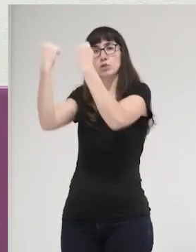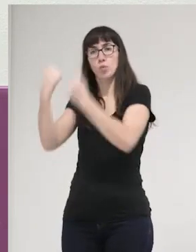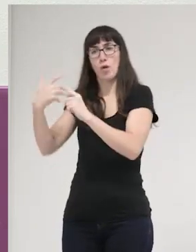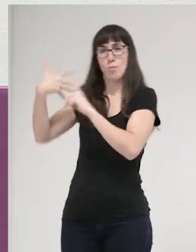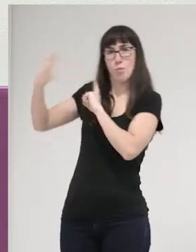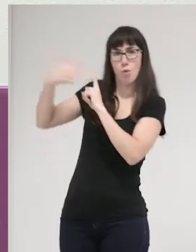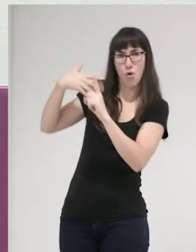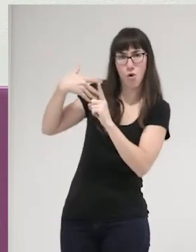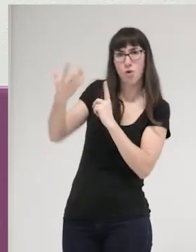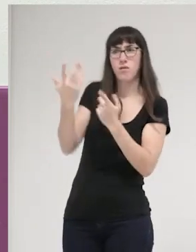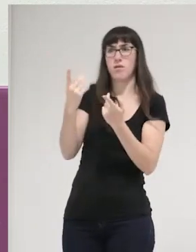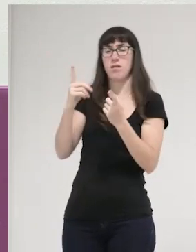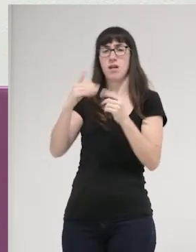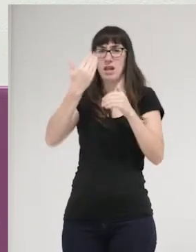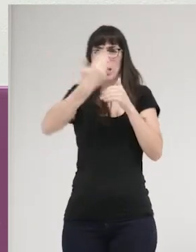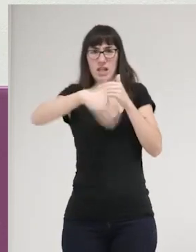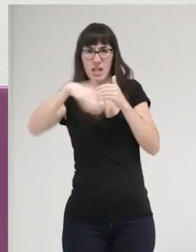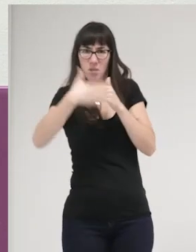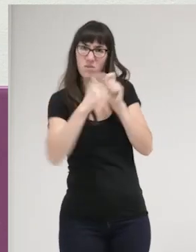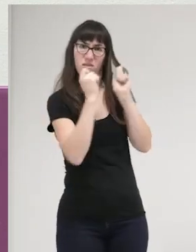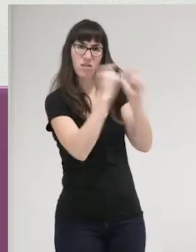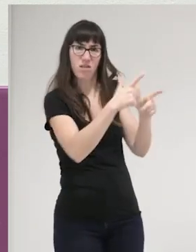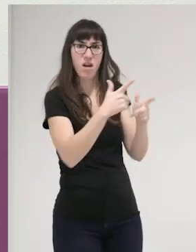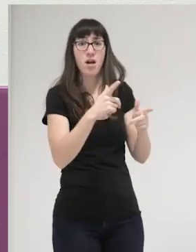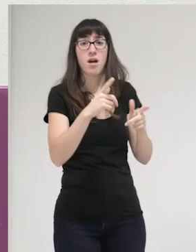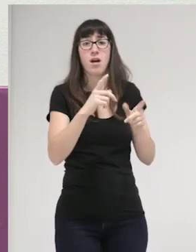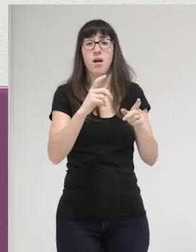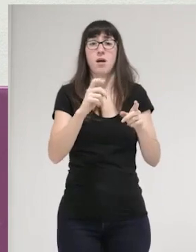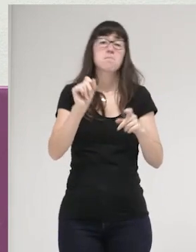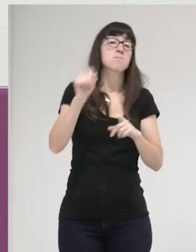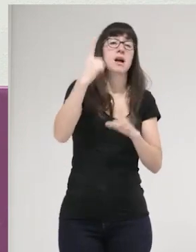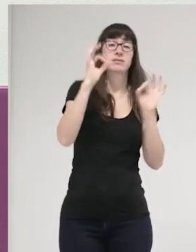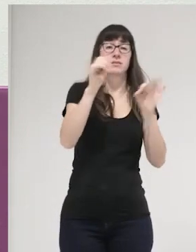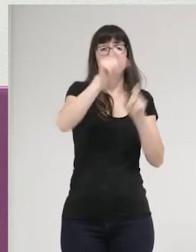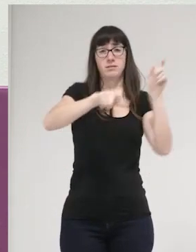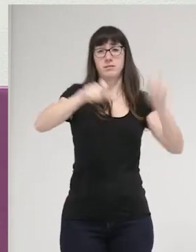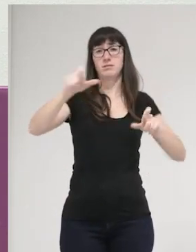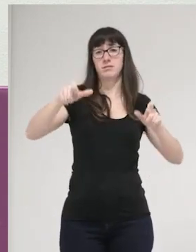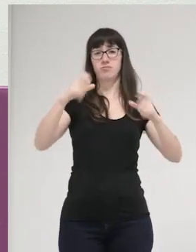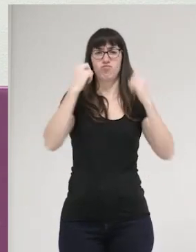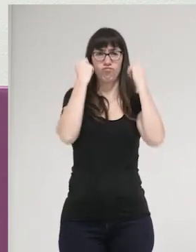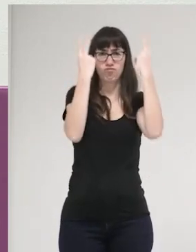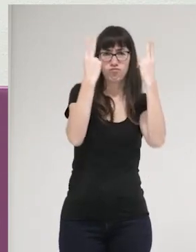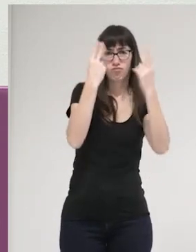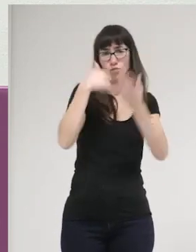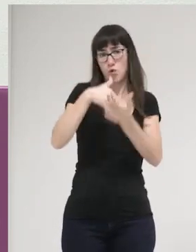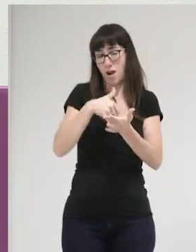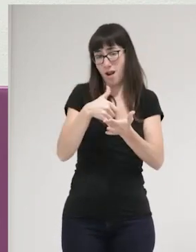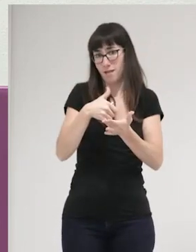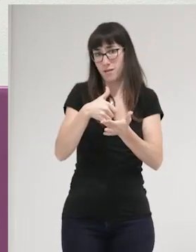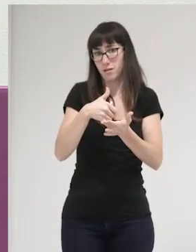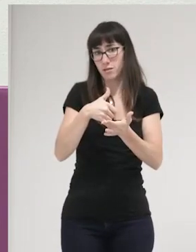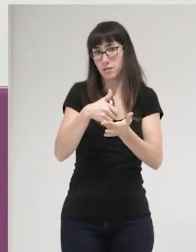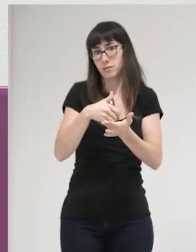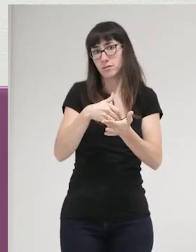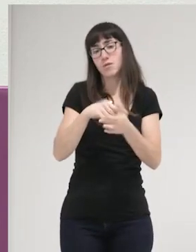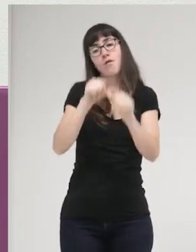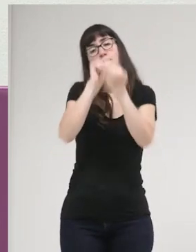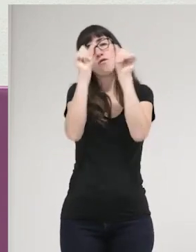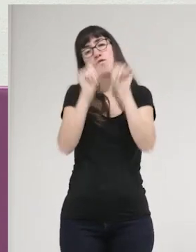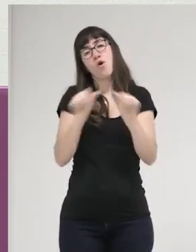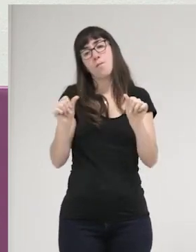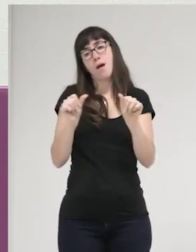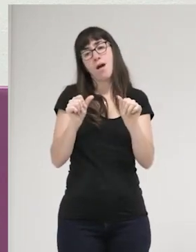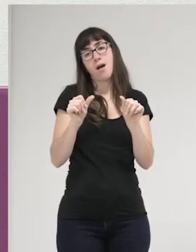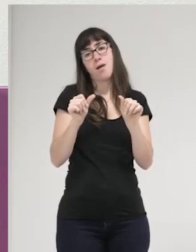limitaciones hacia las personas, sobre todo las personas más transgresoras y más vulnerables, pensar en modelos no retributivos de justicia.